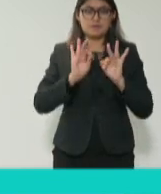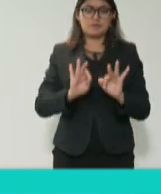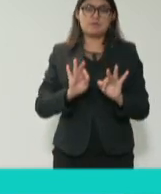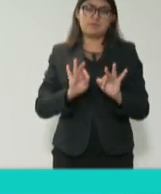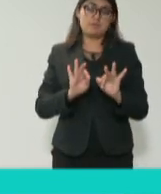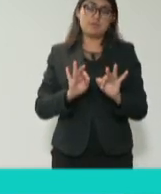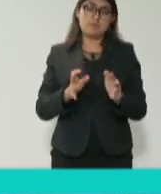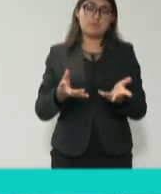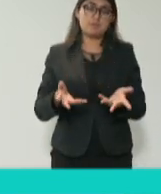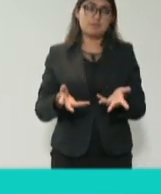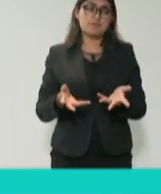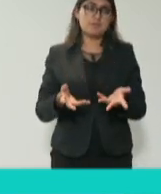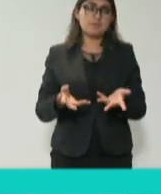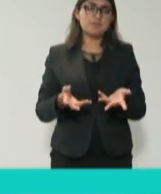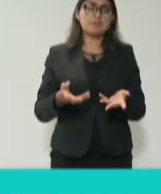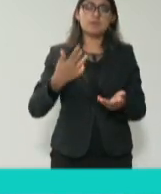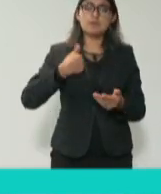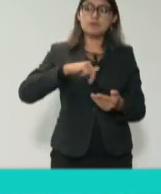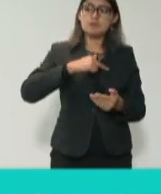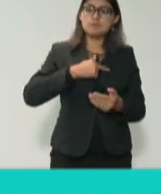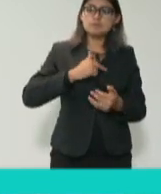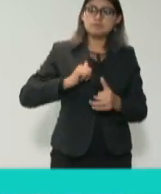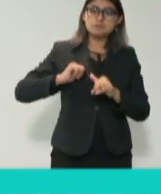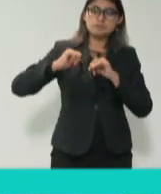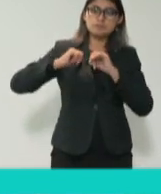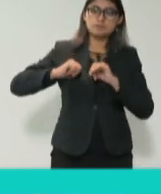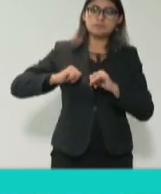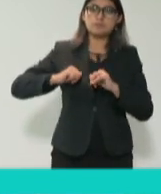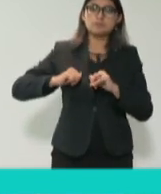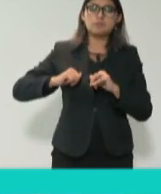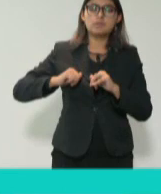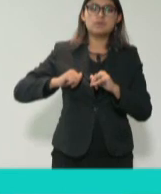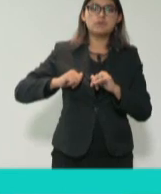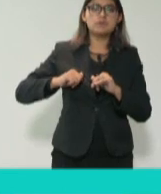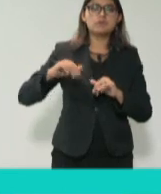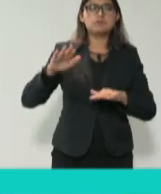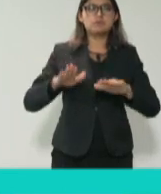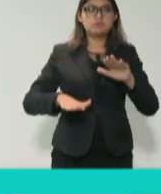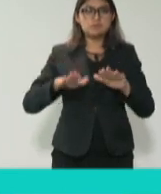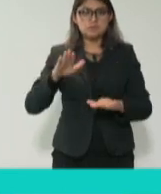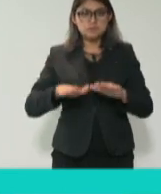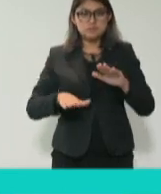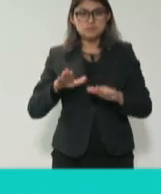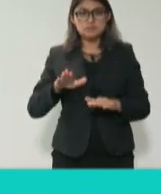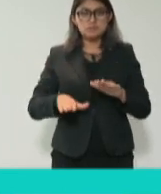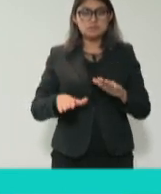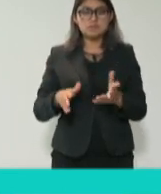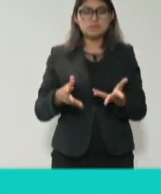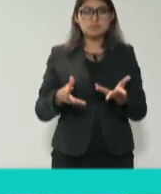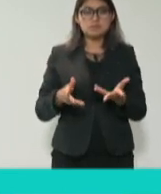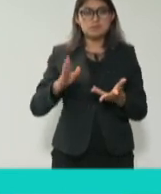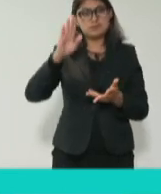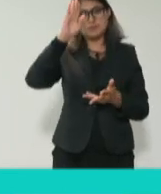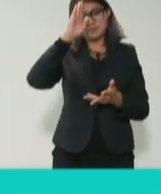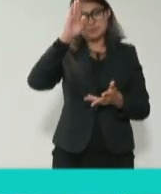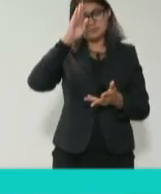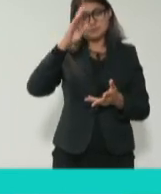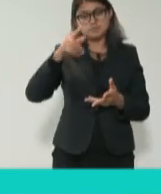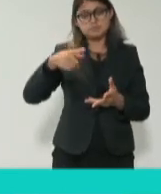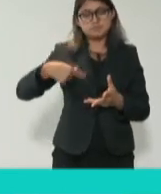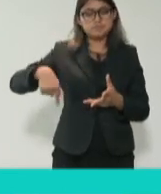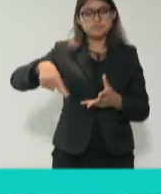como servidores públicos a veces sí uno resiente que la ciudadanía